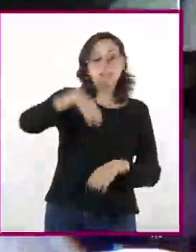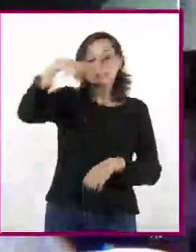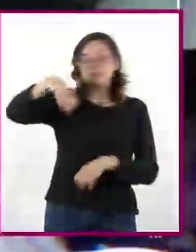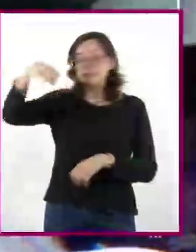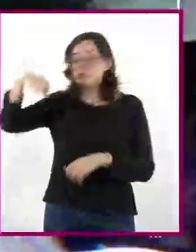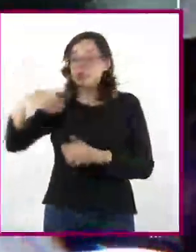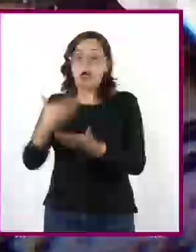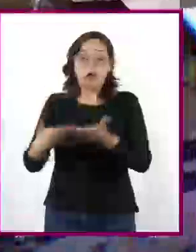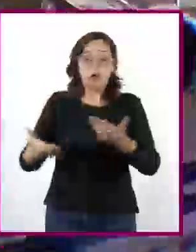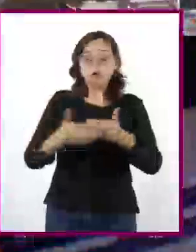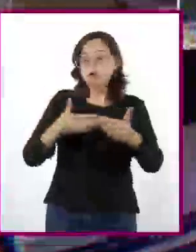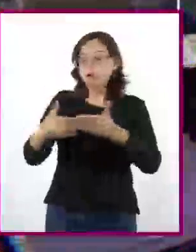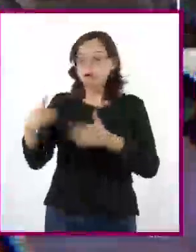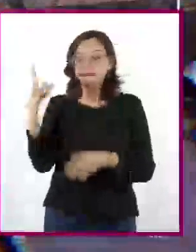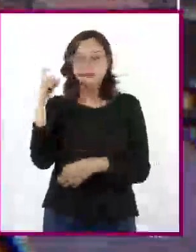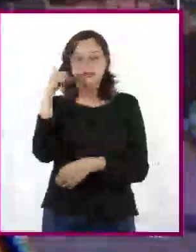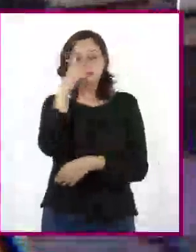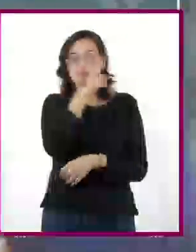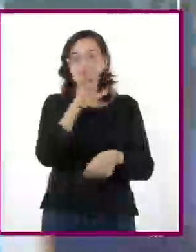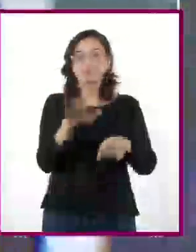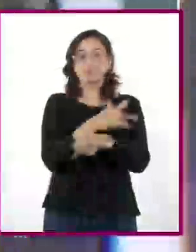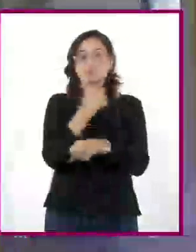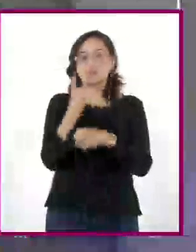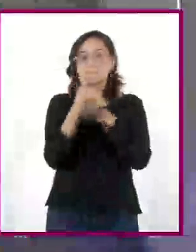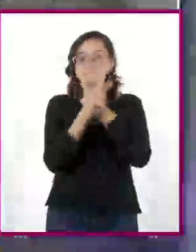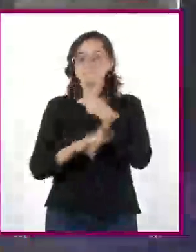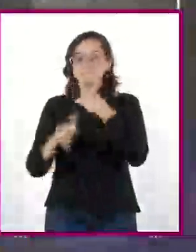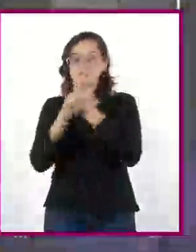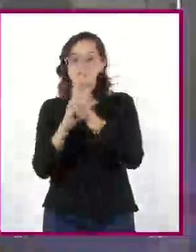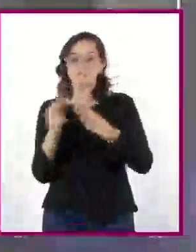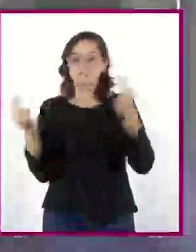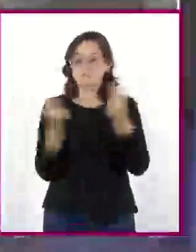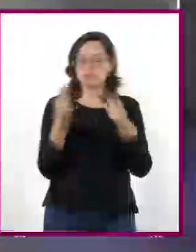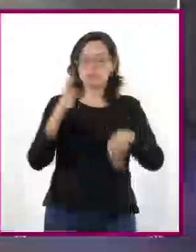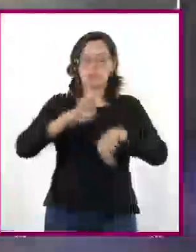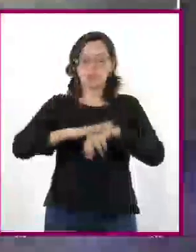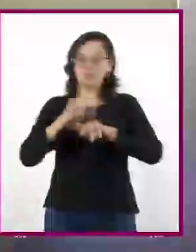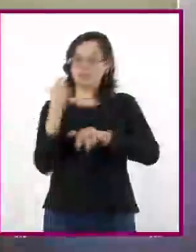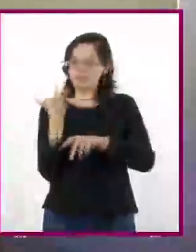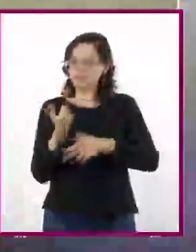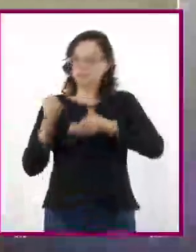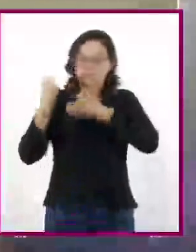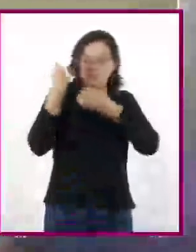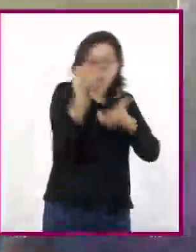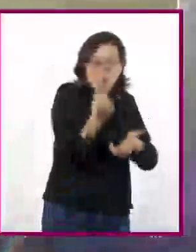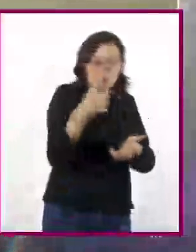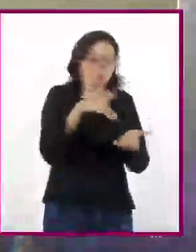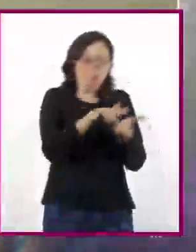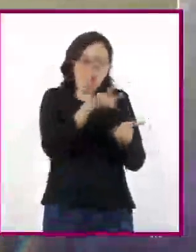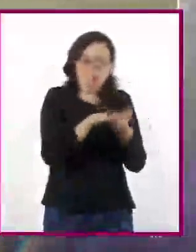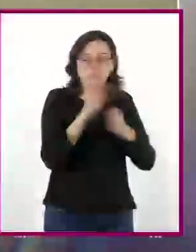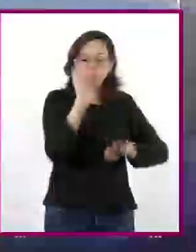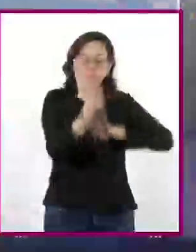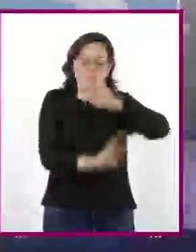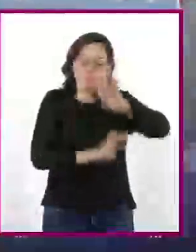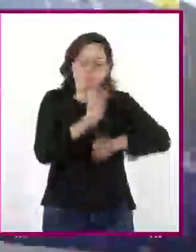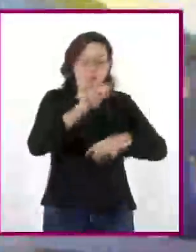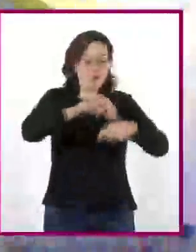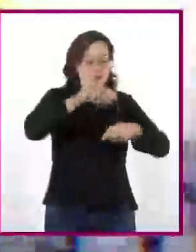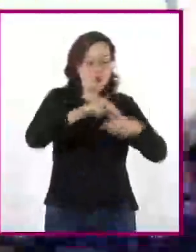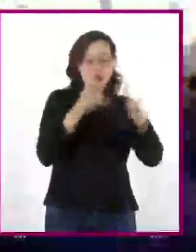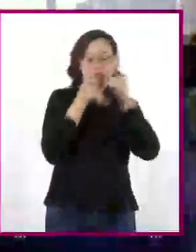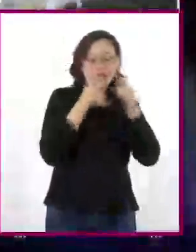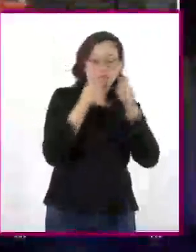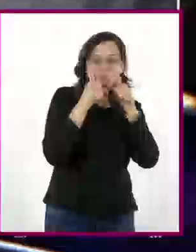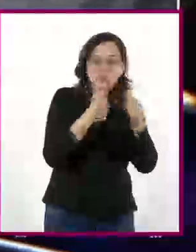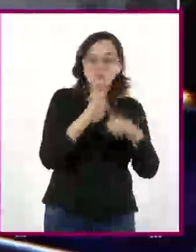sociedades del siglo XXI. Pues los países deben invertir mayores recursos económicos con el fin de atender las necesidades de dicho